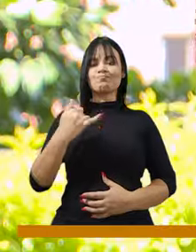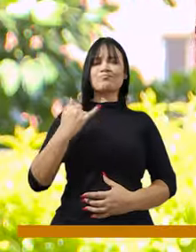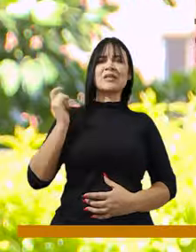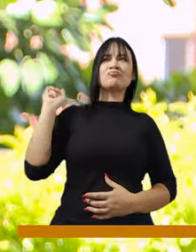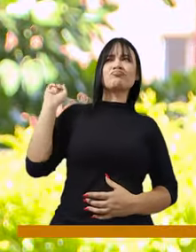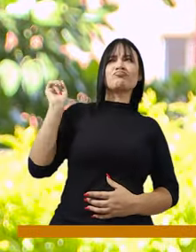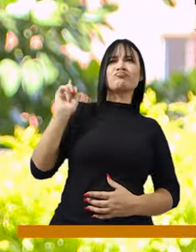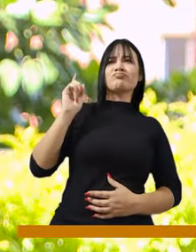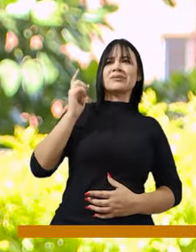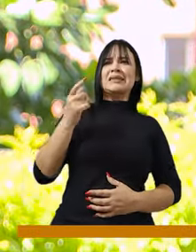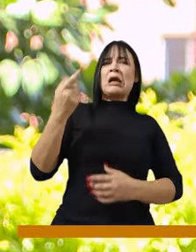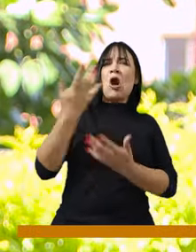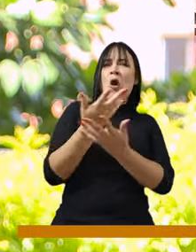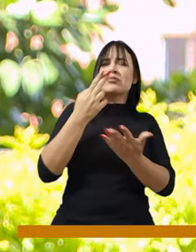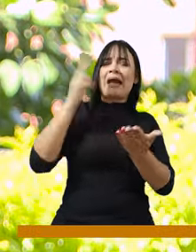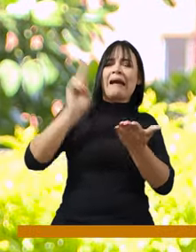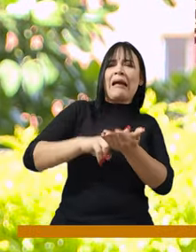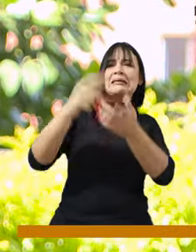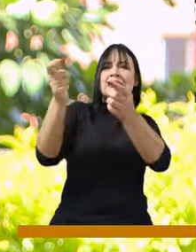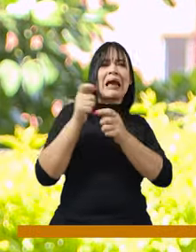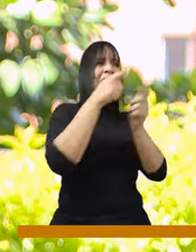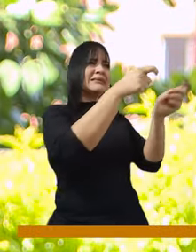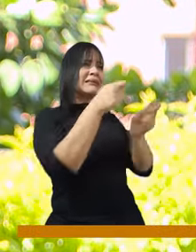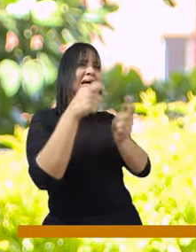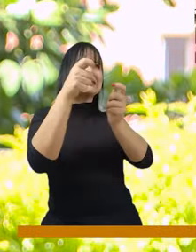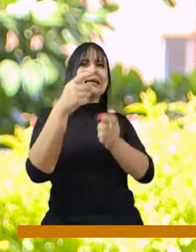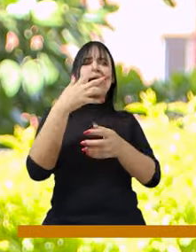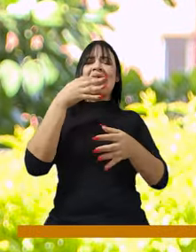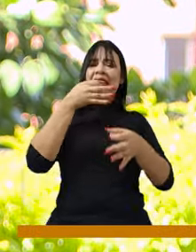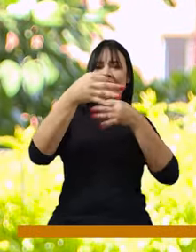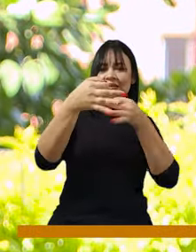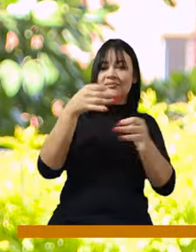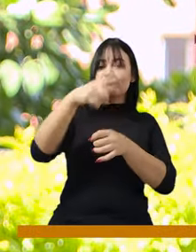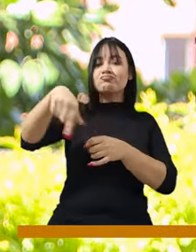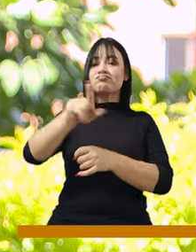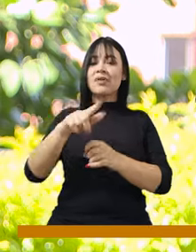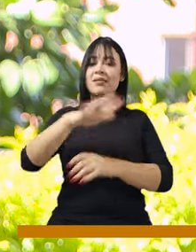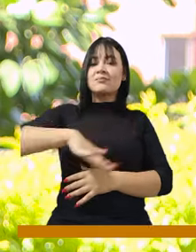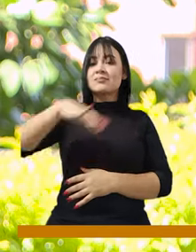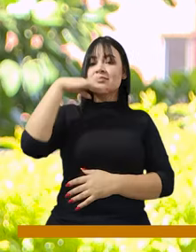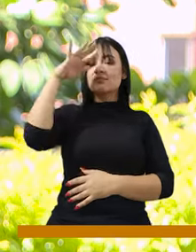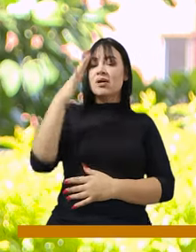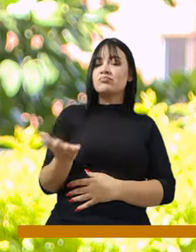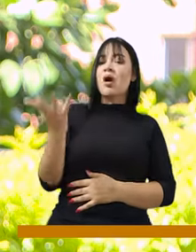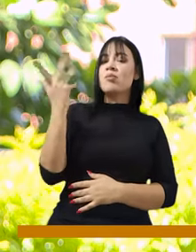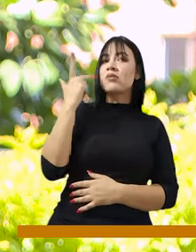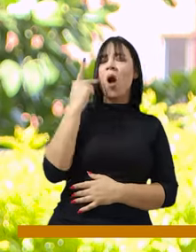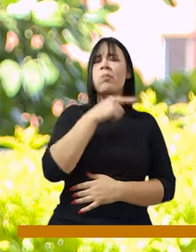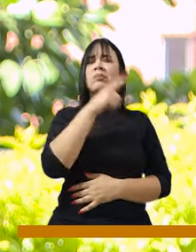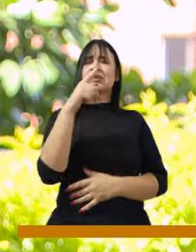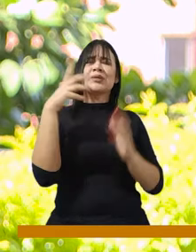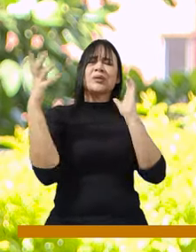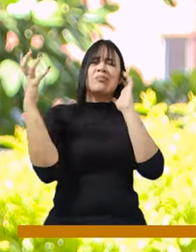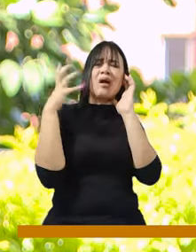Hemos venido recibiendo una serie de denuncias por parte de habitantes de la ciudad de Medellín que nos cuentan que hay